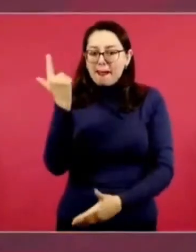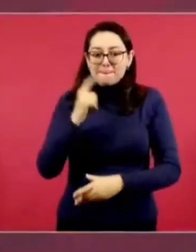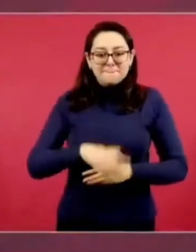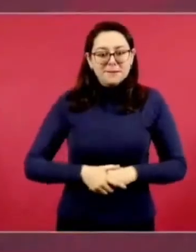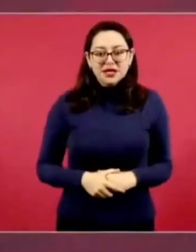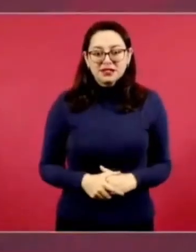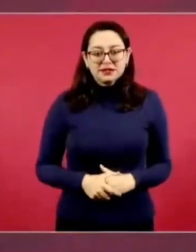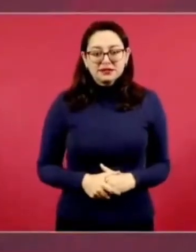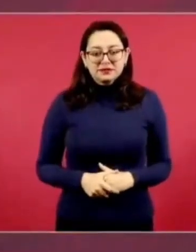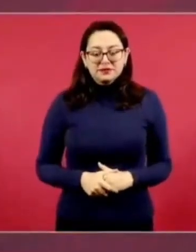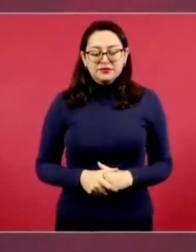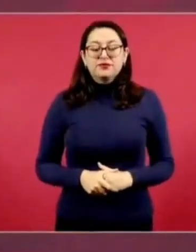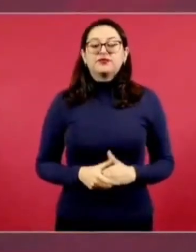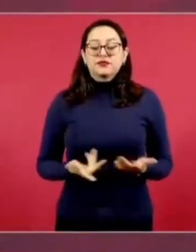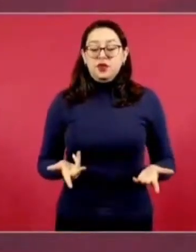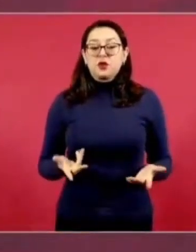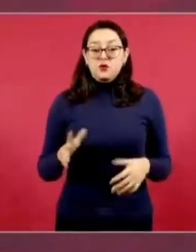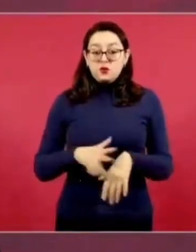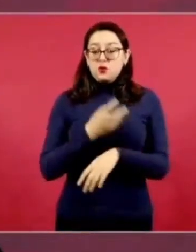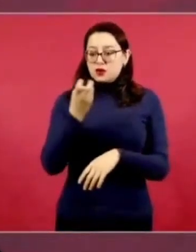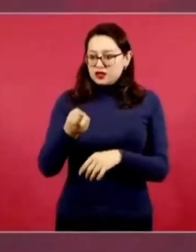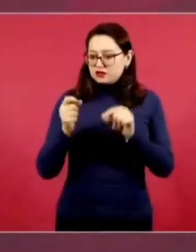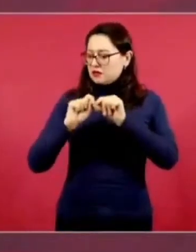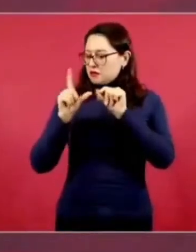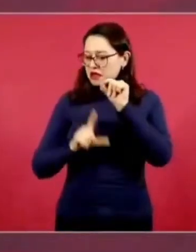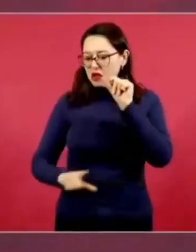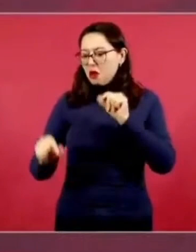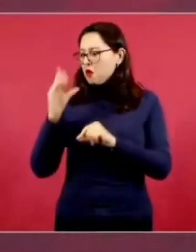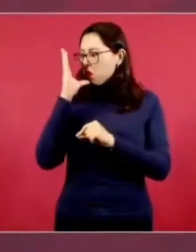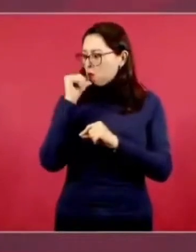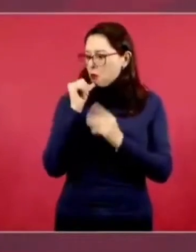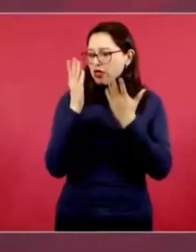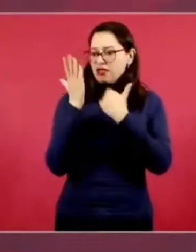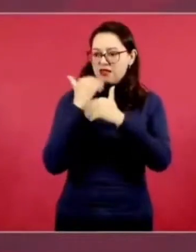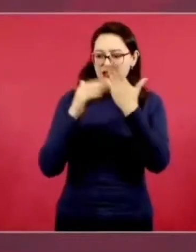Por eso nuestro país no salía, no salía adelante.